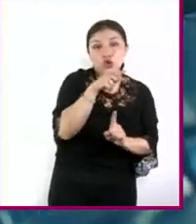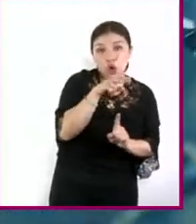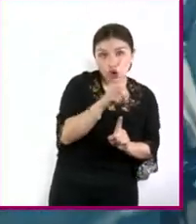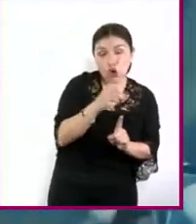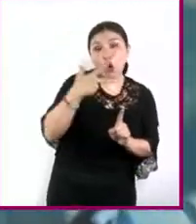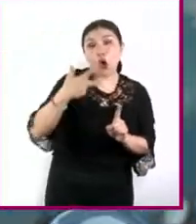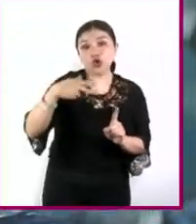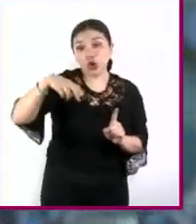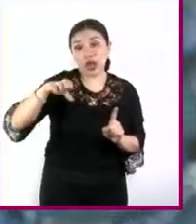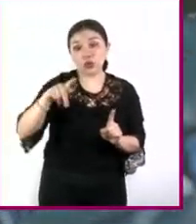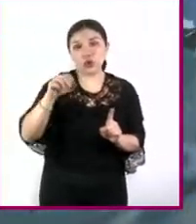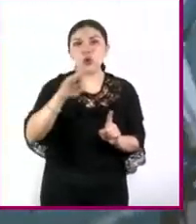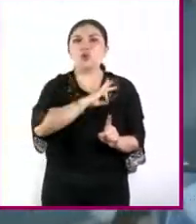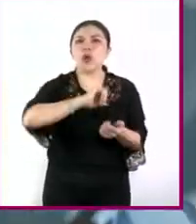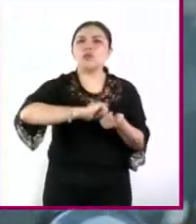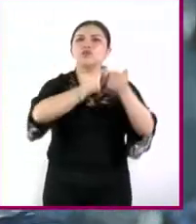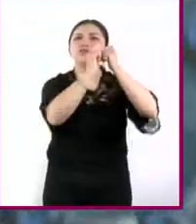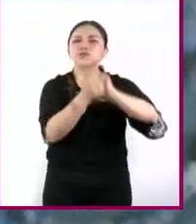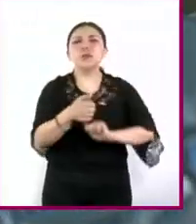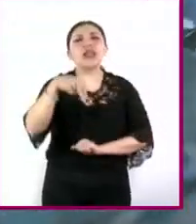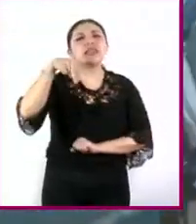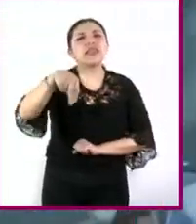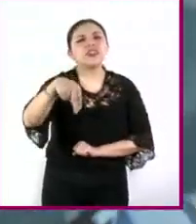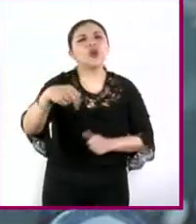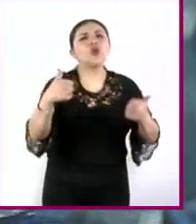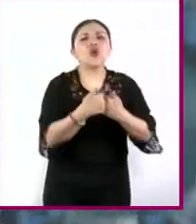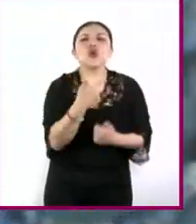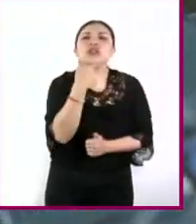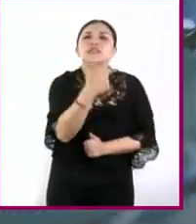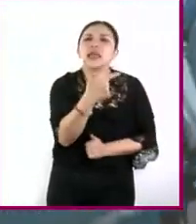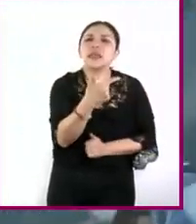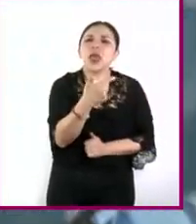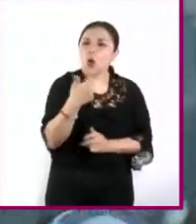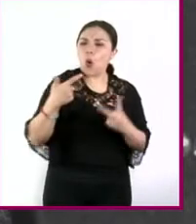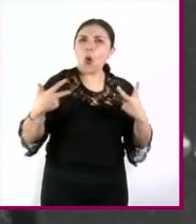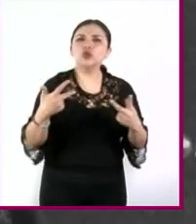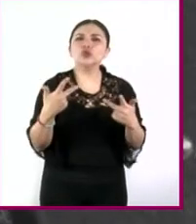pasar a ser un núcleo de nitrógeno con siete protones y siete neutrones